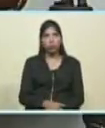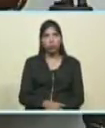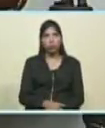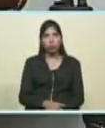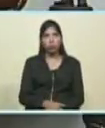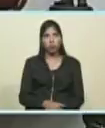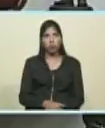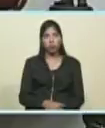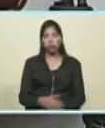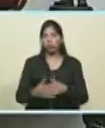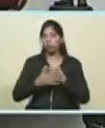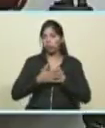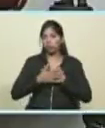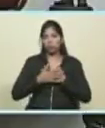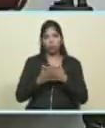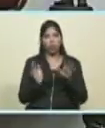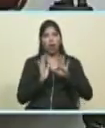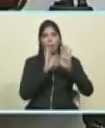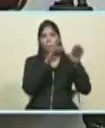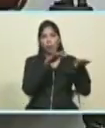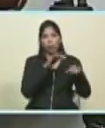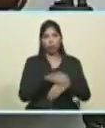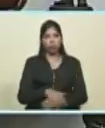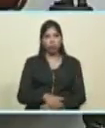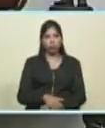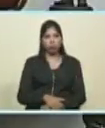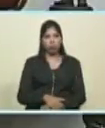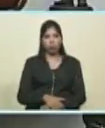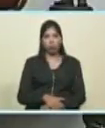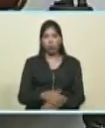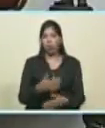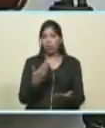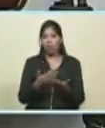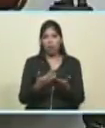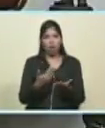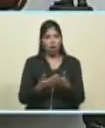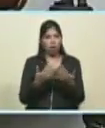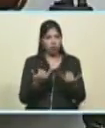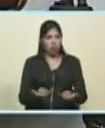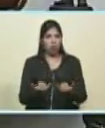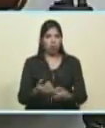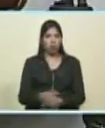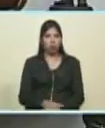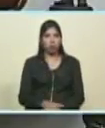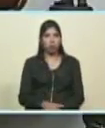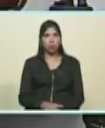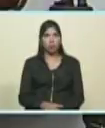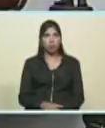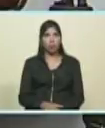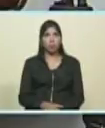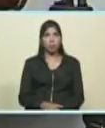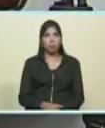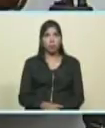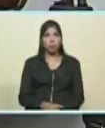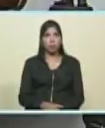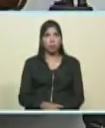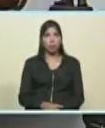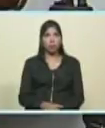encima de la solidaridad y el apoyo del pueblo de Cuba en tiempo real en tiempo real concreto concreto